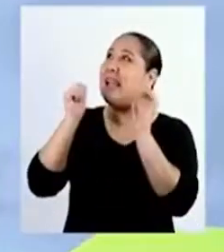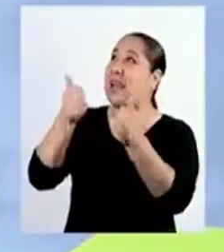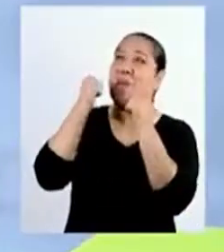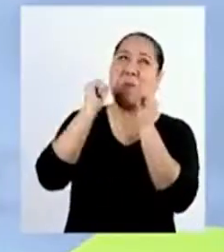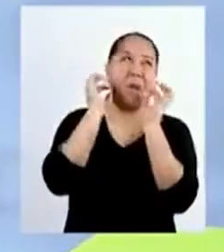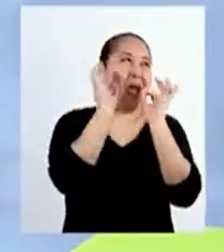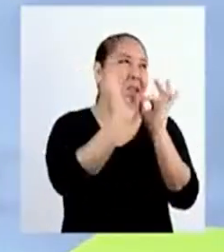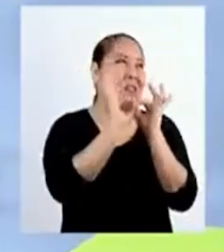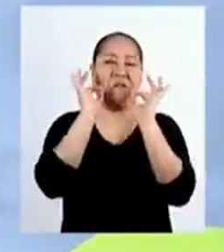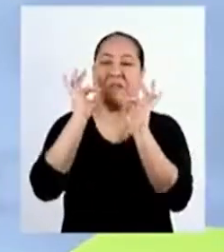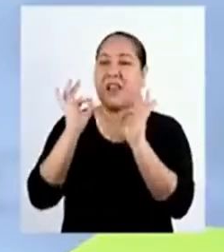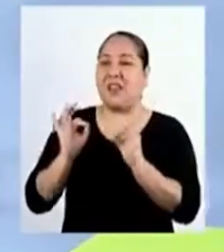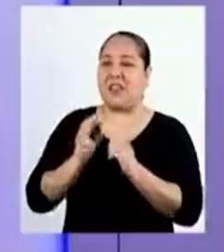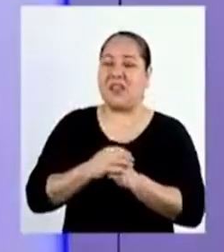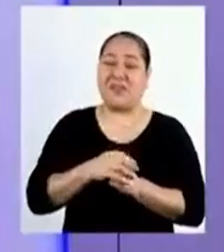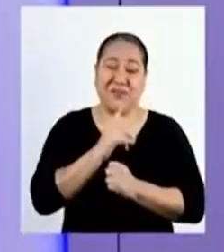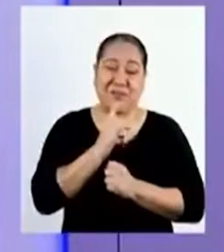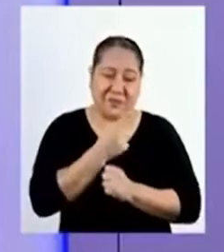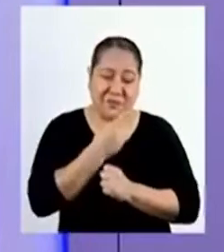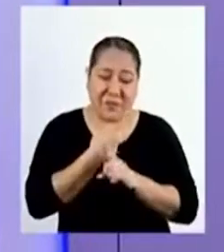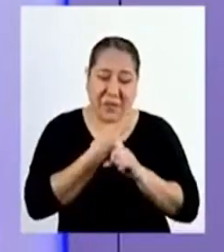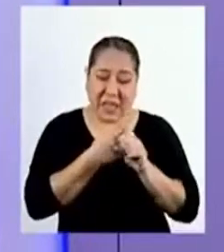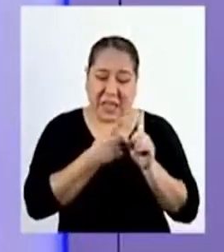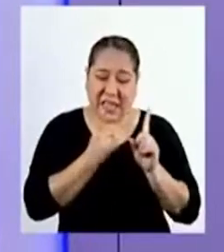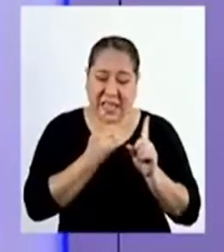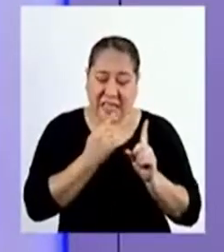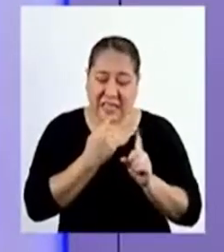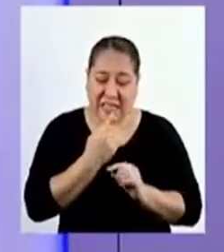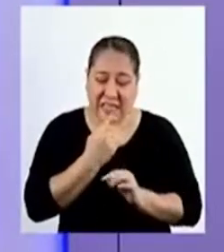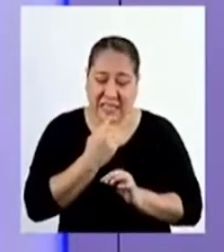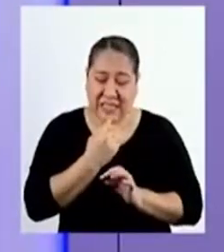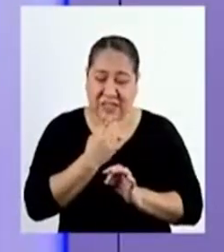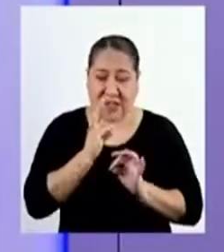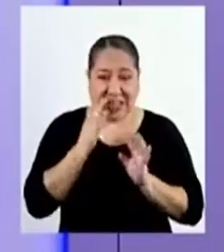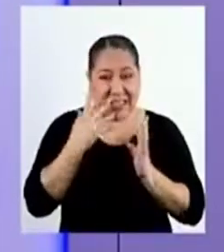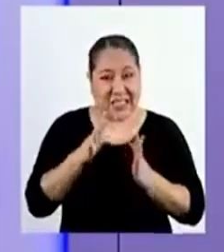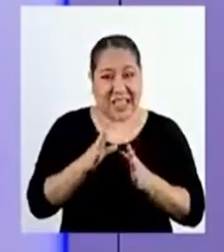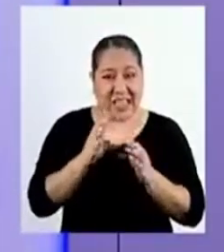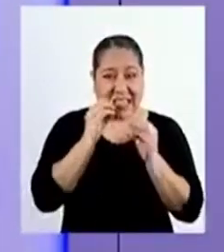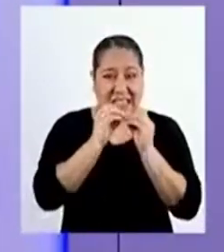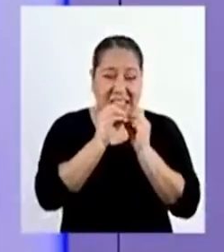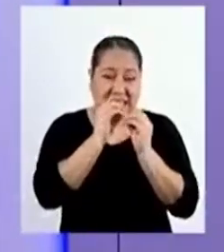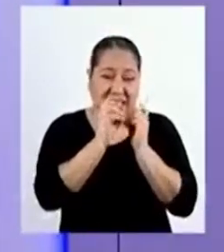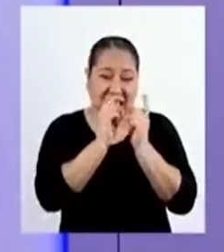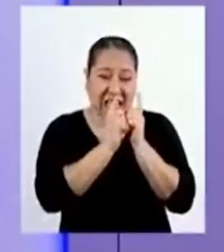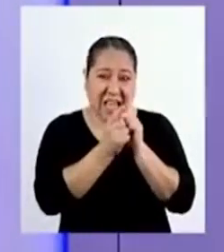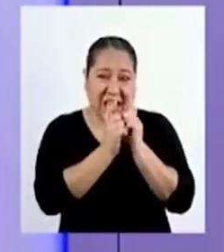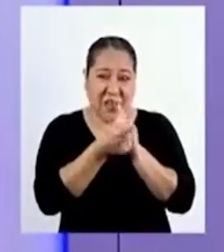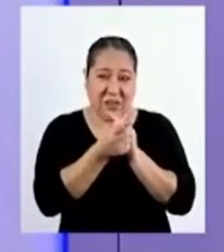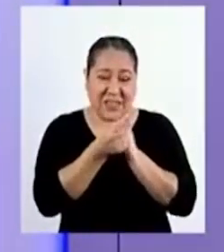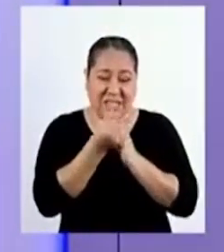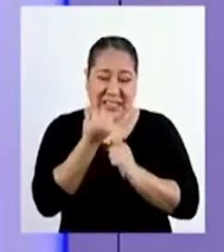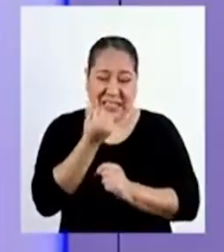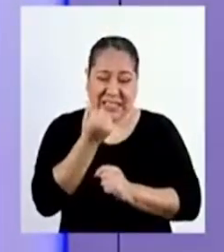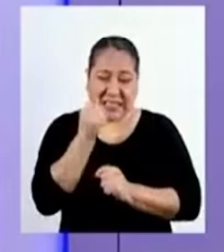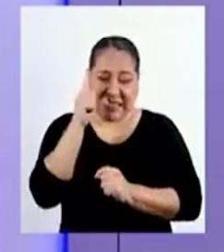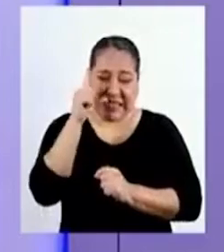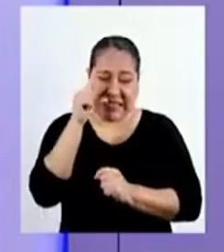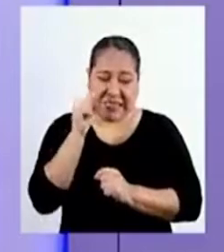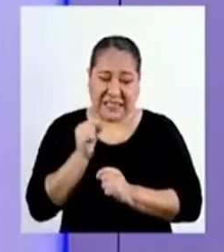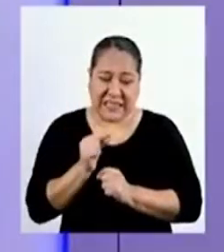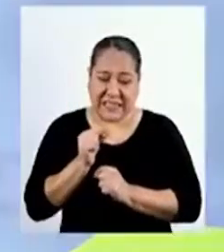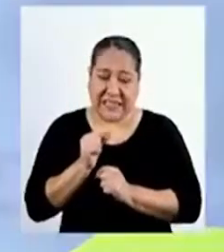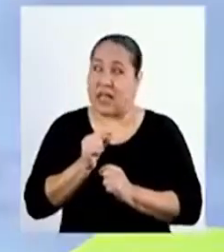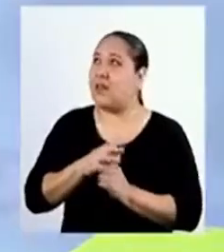ha quedado increíble. Pero, cuando estábamos haciendo la remodelación, nos quedamos sin